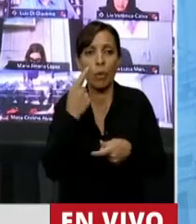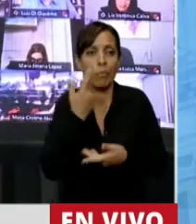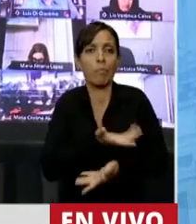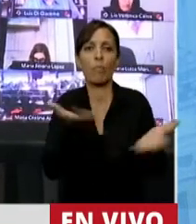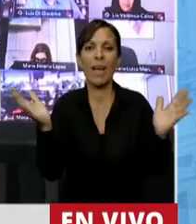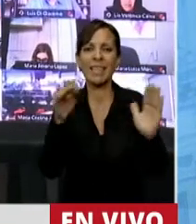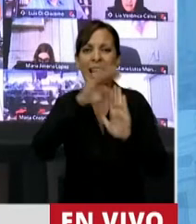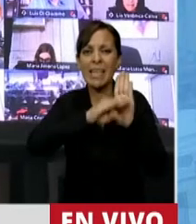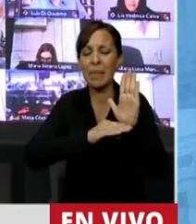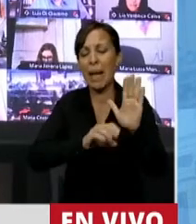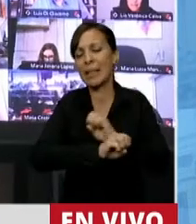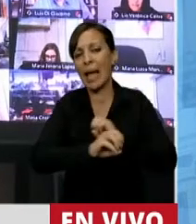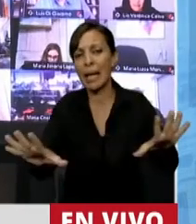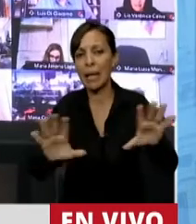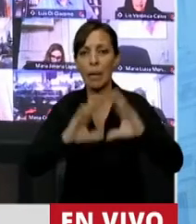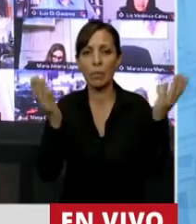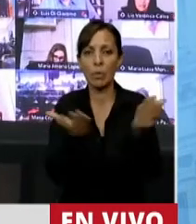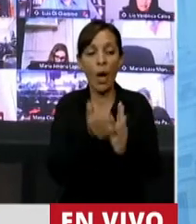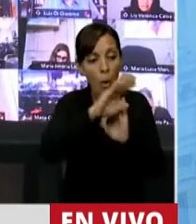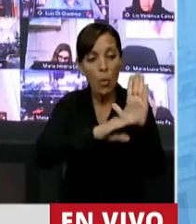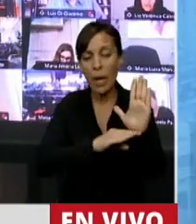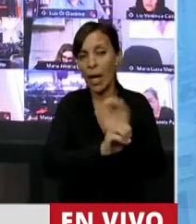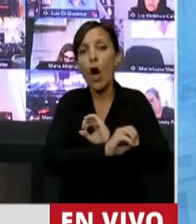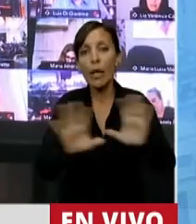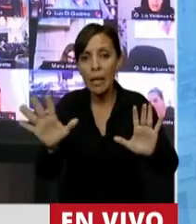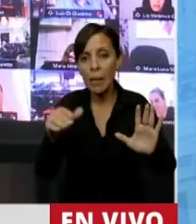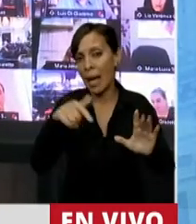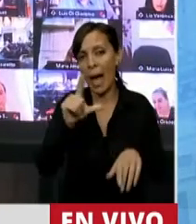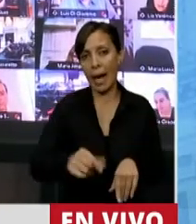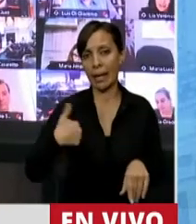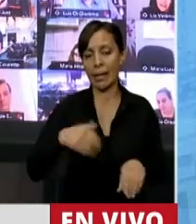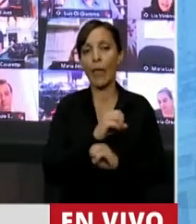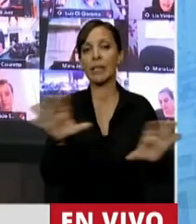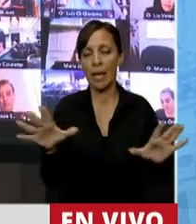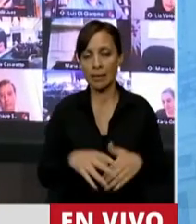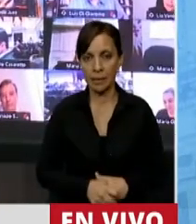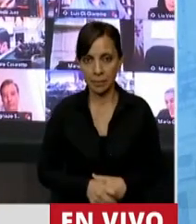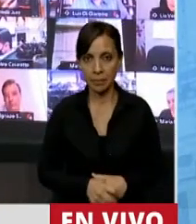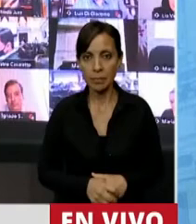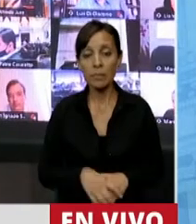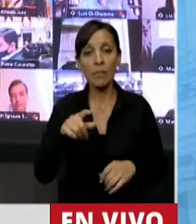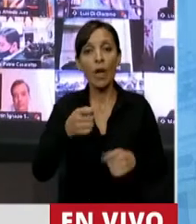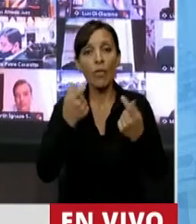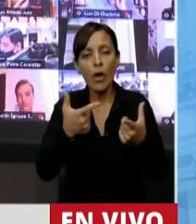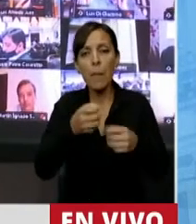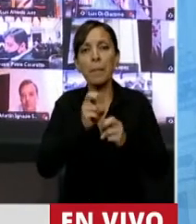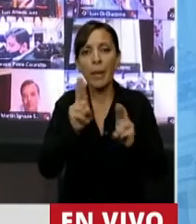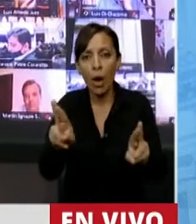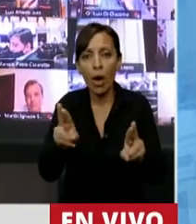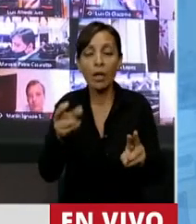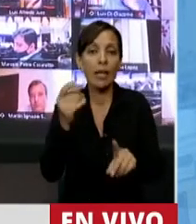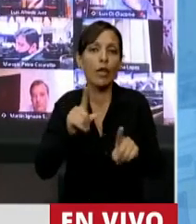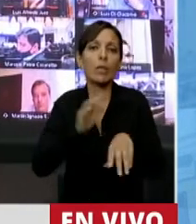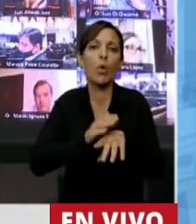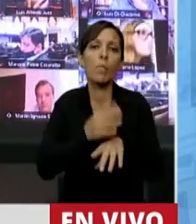horripilantes niveles a nivel mundial, en un ranking siniestro, ha grabado un cuadro sumamente delicado, que no viene de los 4